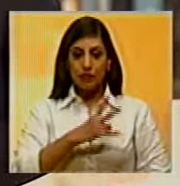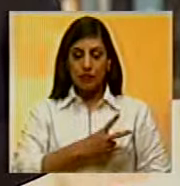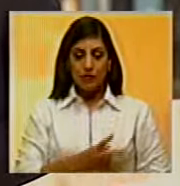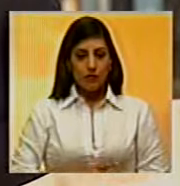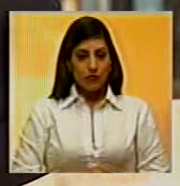Benevisión.